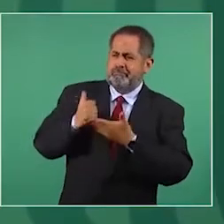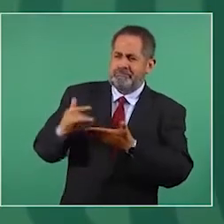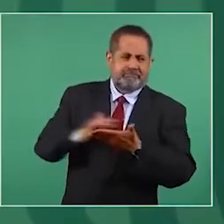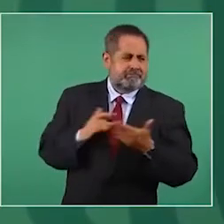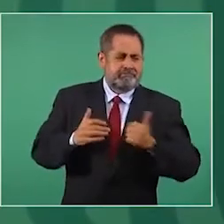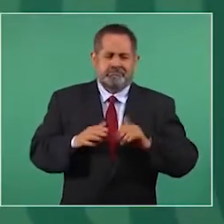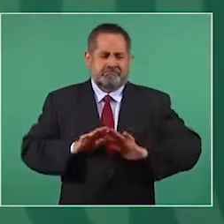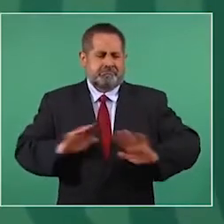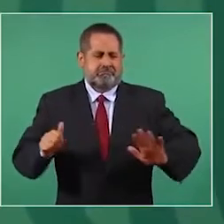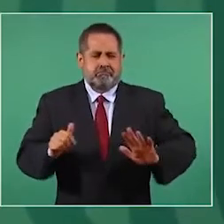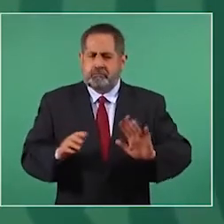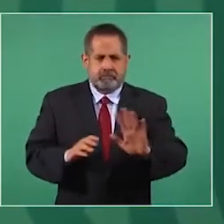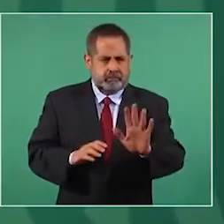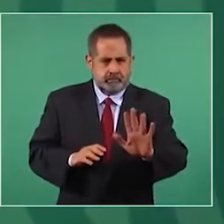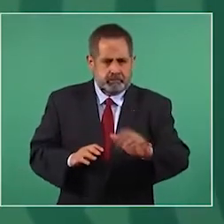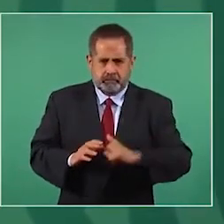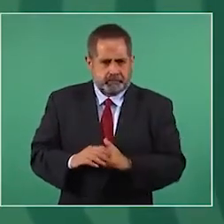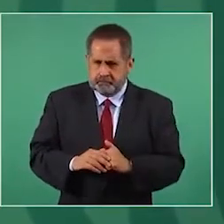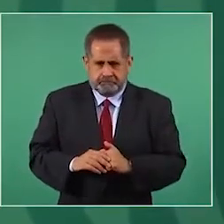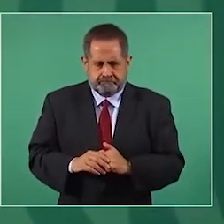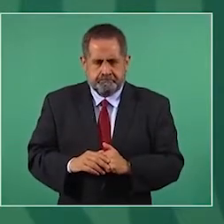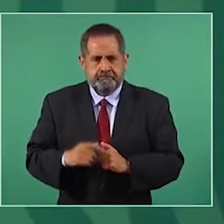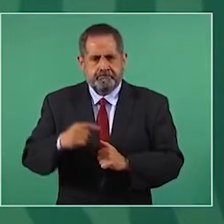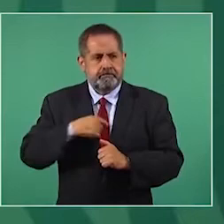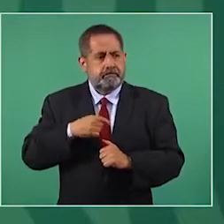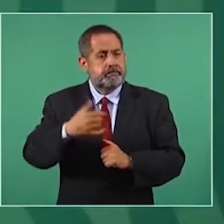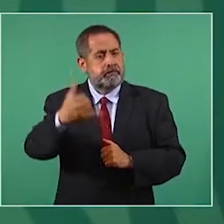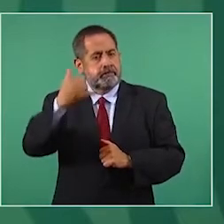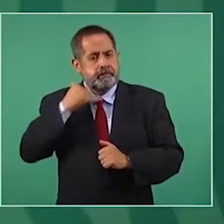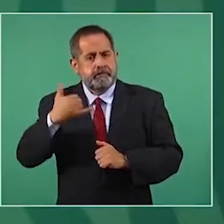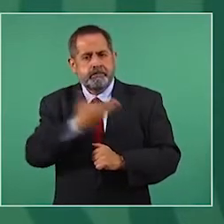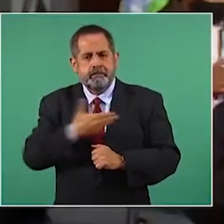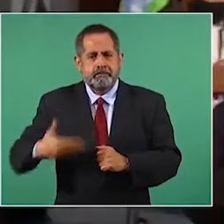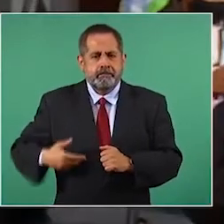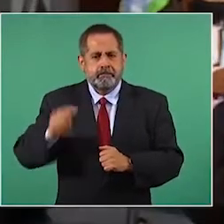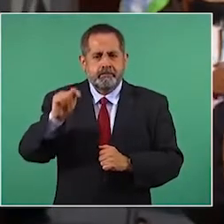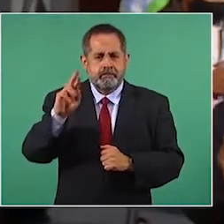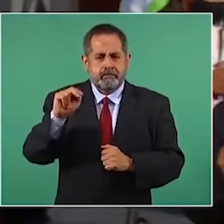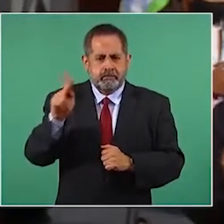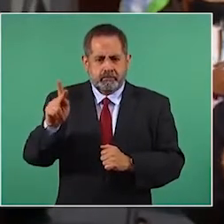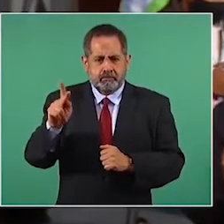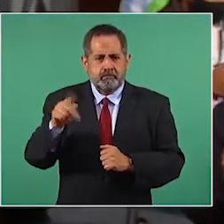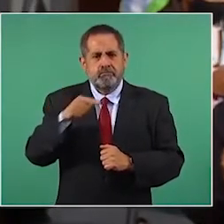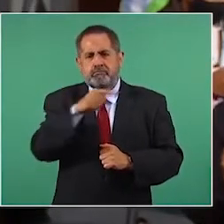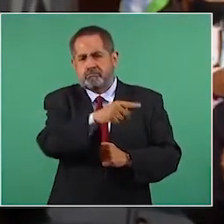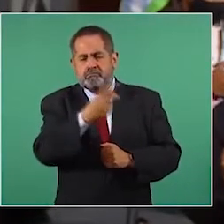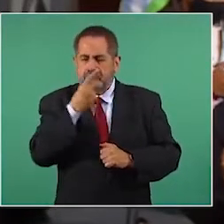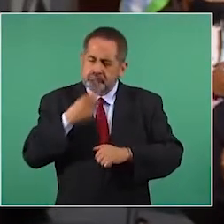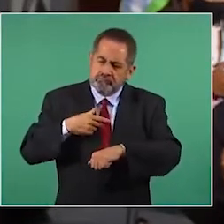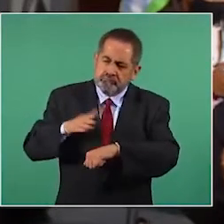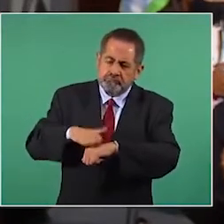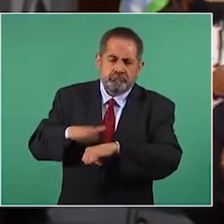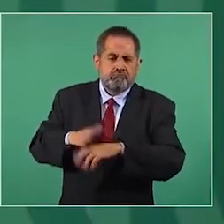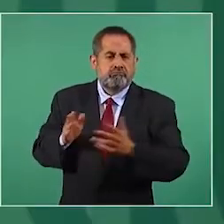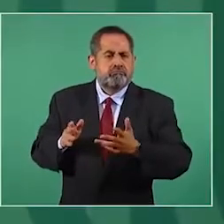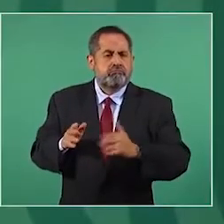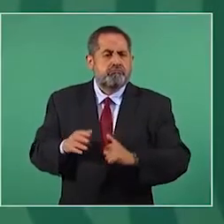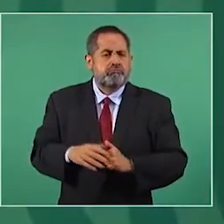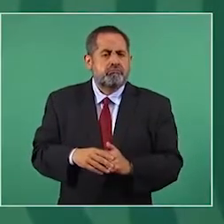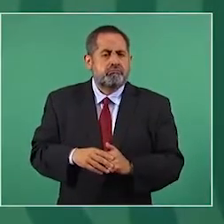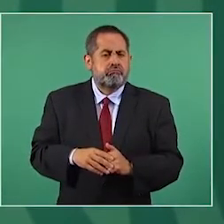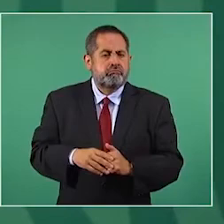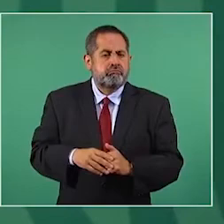colaboración. Me habló entonces el presidente Trump para decirme que nos